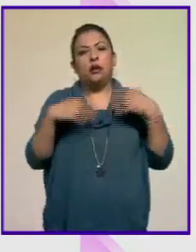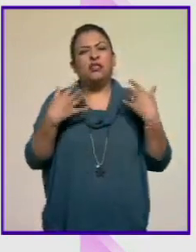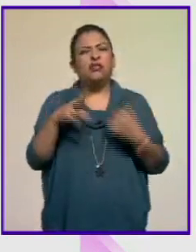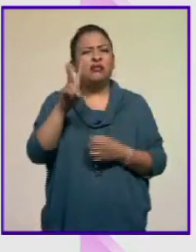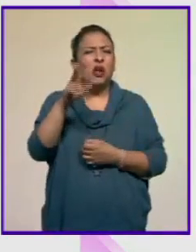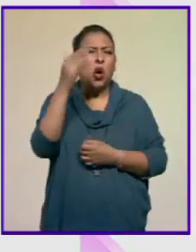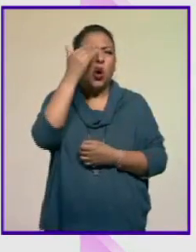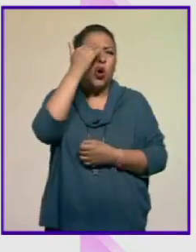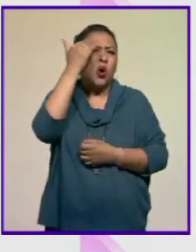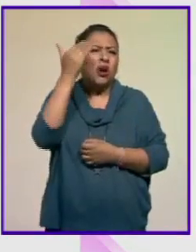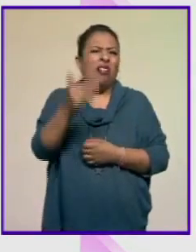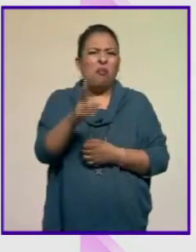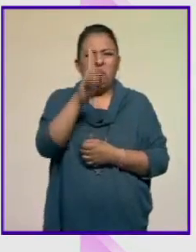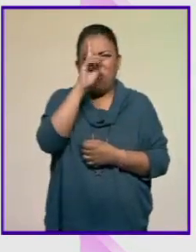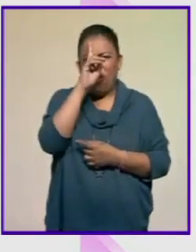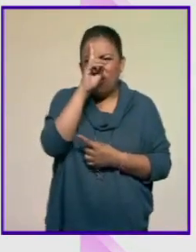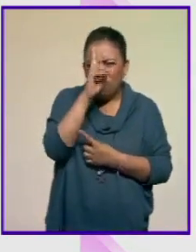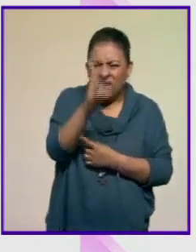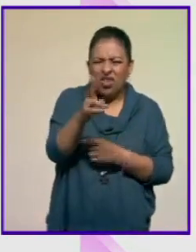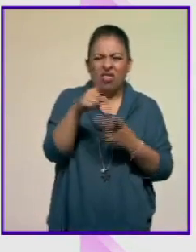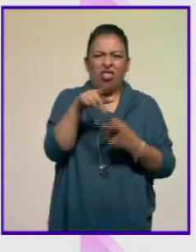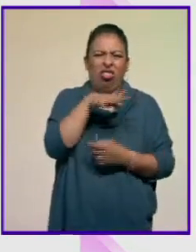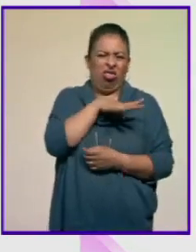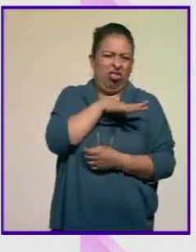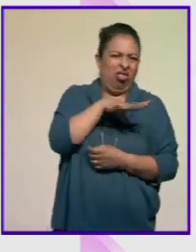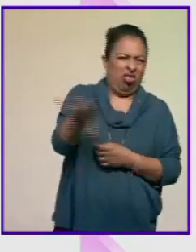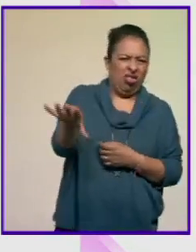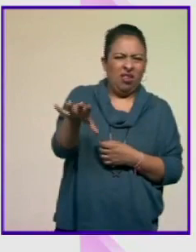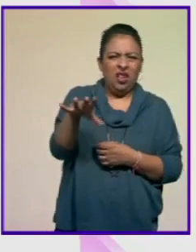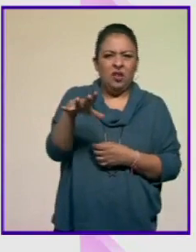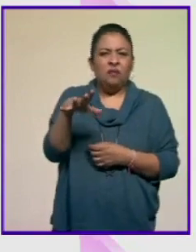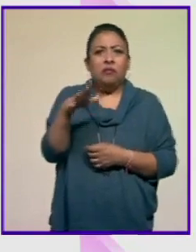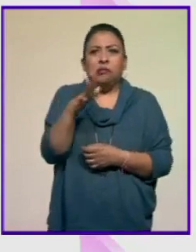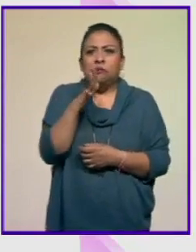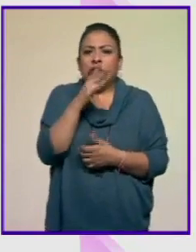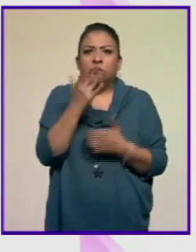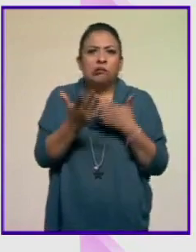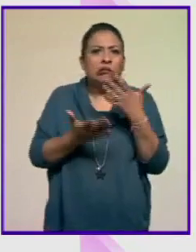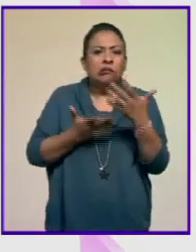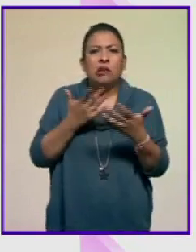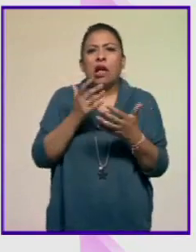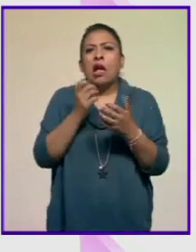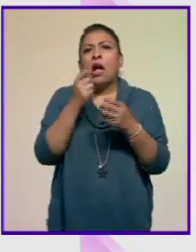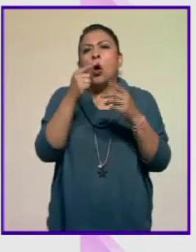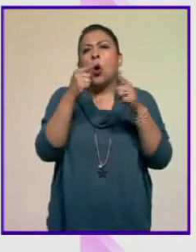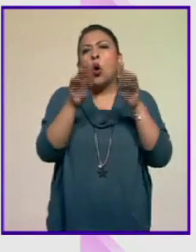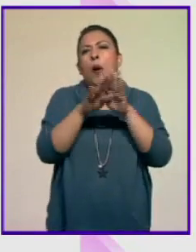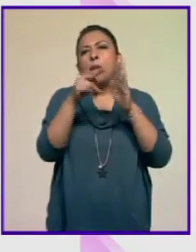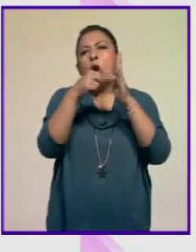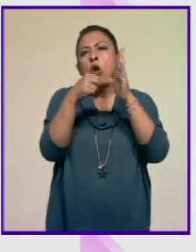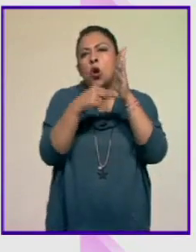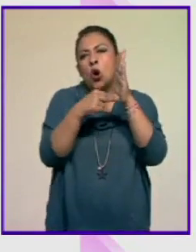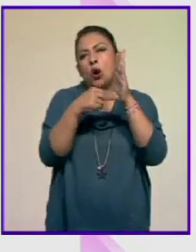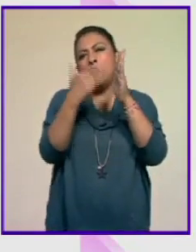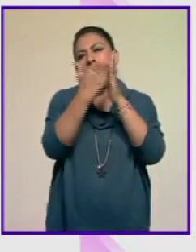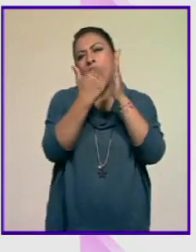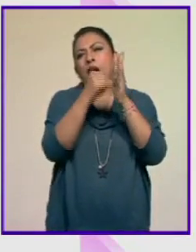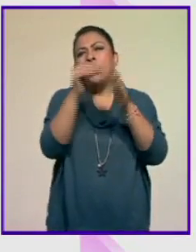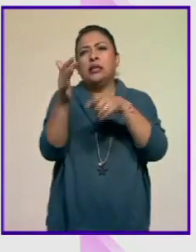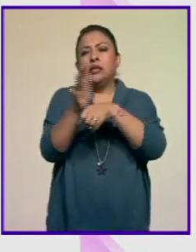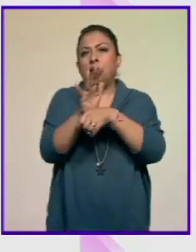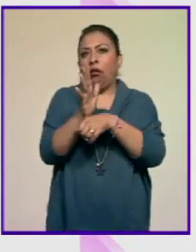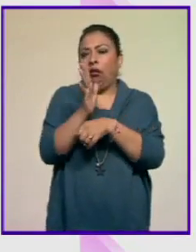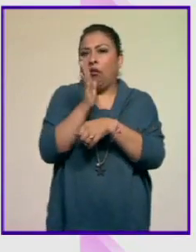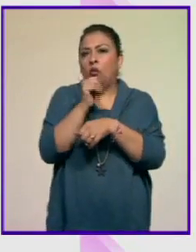terrible de censura, de rechazo, de la imposibilidad de transgredir ciertas normas que se daban en la cinematografía, como